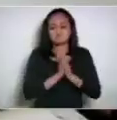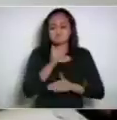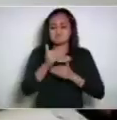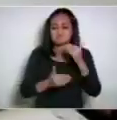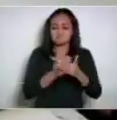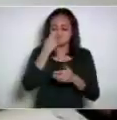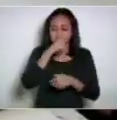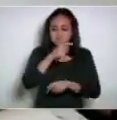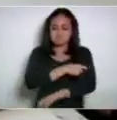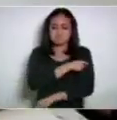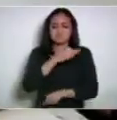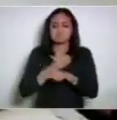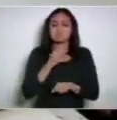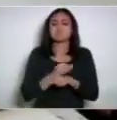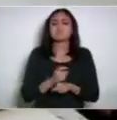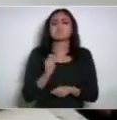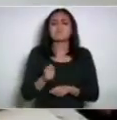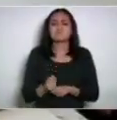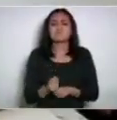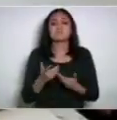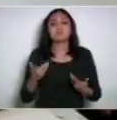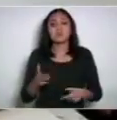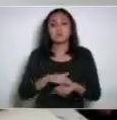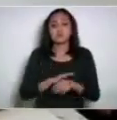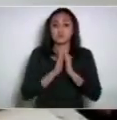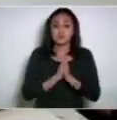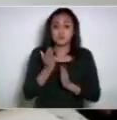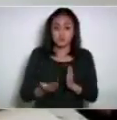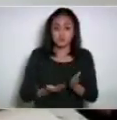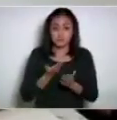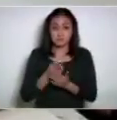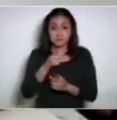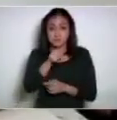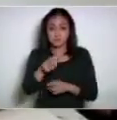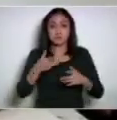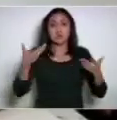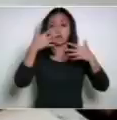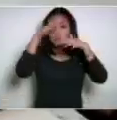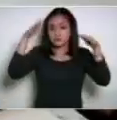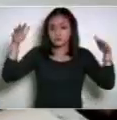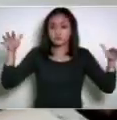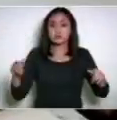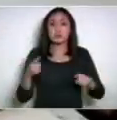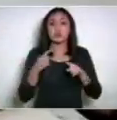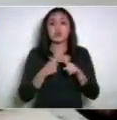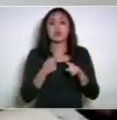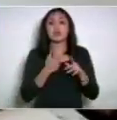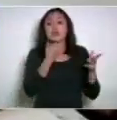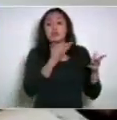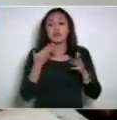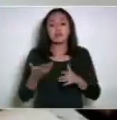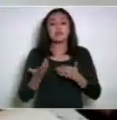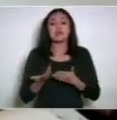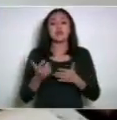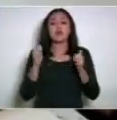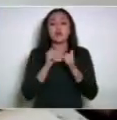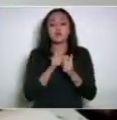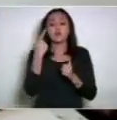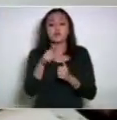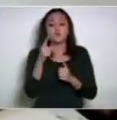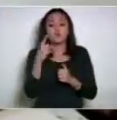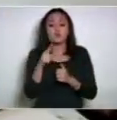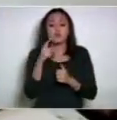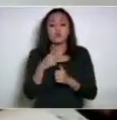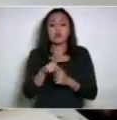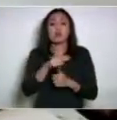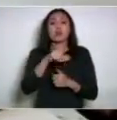de vacunación es que se le solicita a los adultos mayores que lleguen con su propio